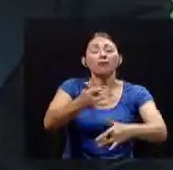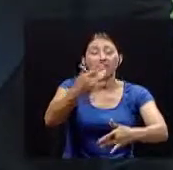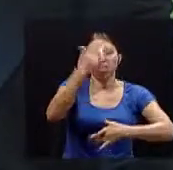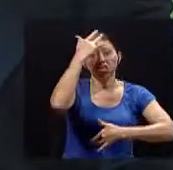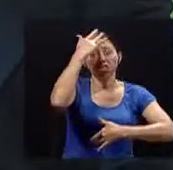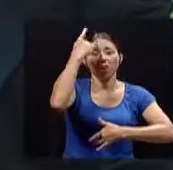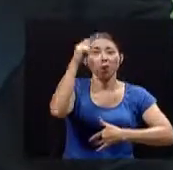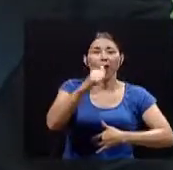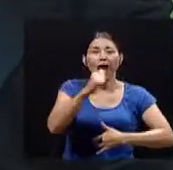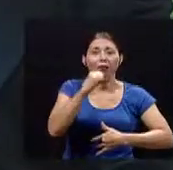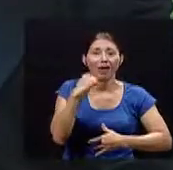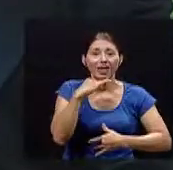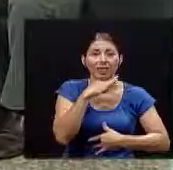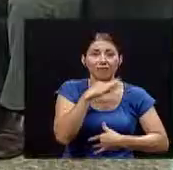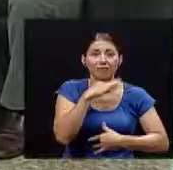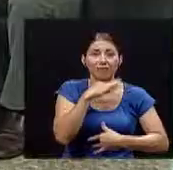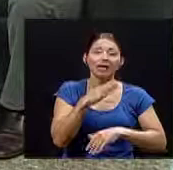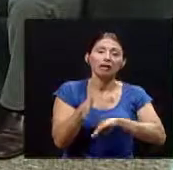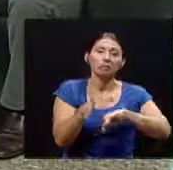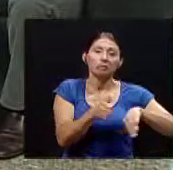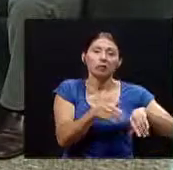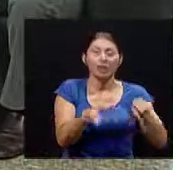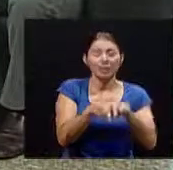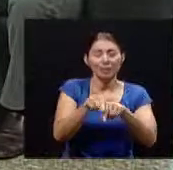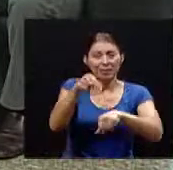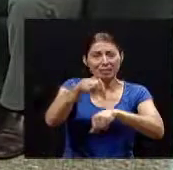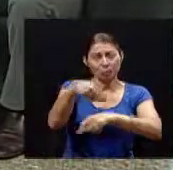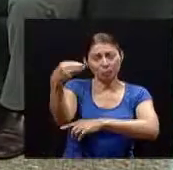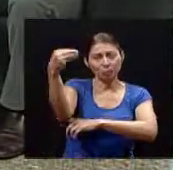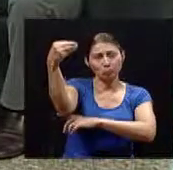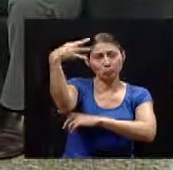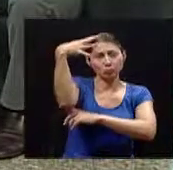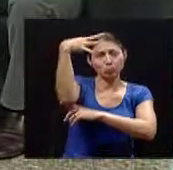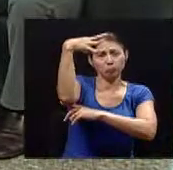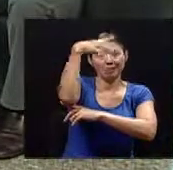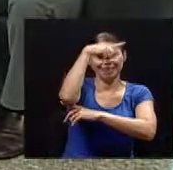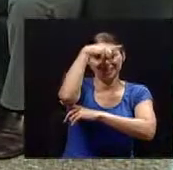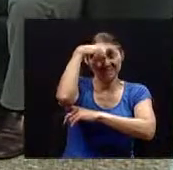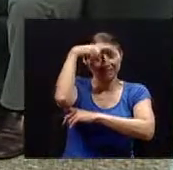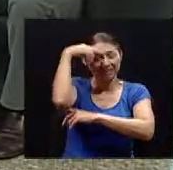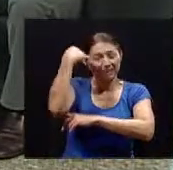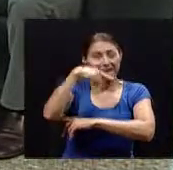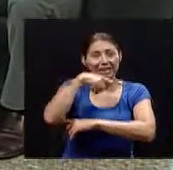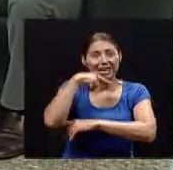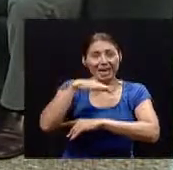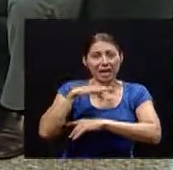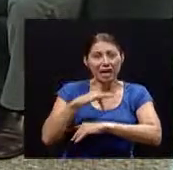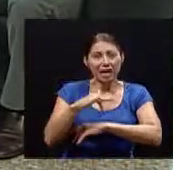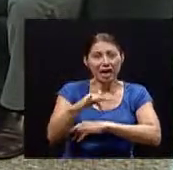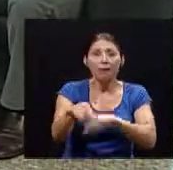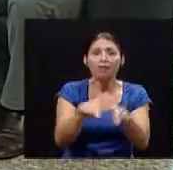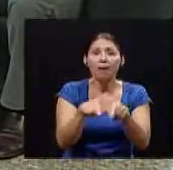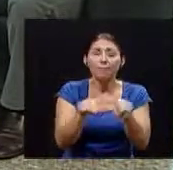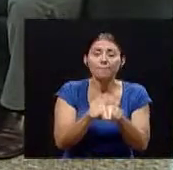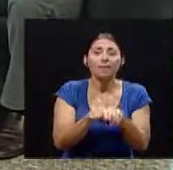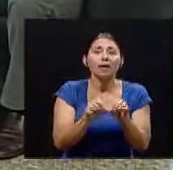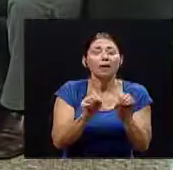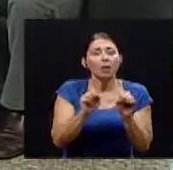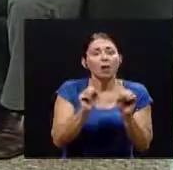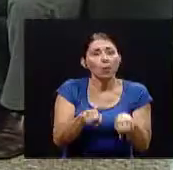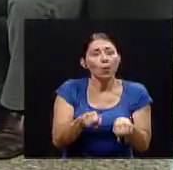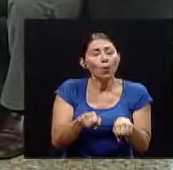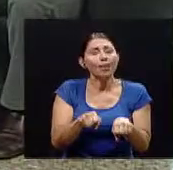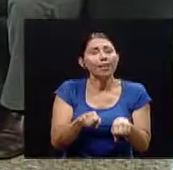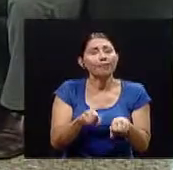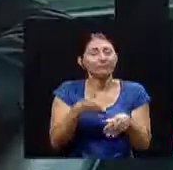muy fuertes pues vamos a poder incidir en la producción de alimentos y en algunos